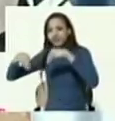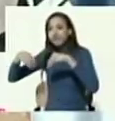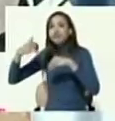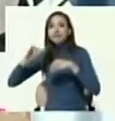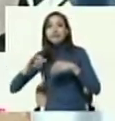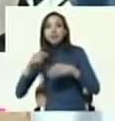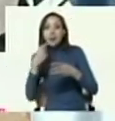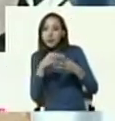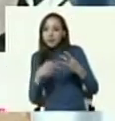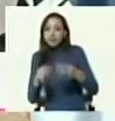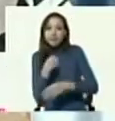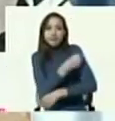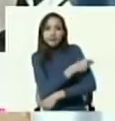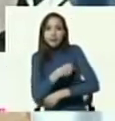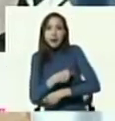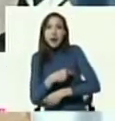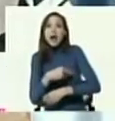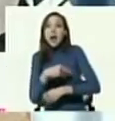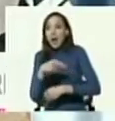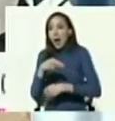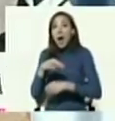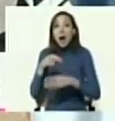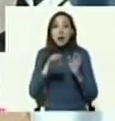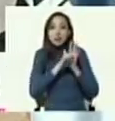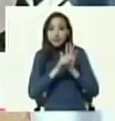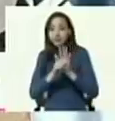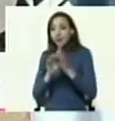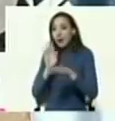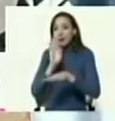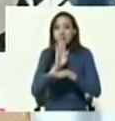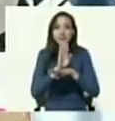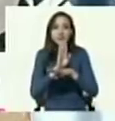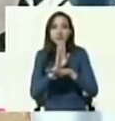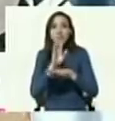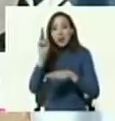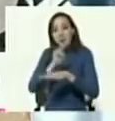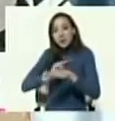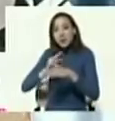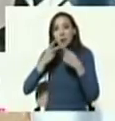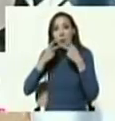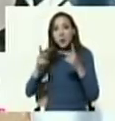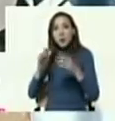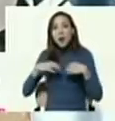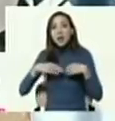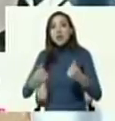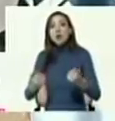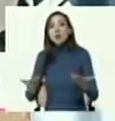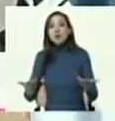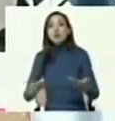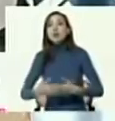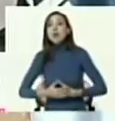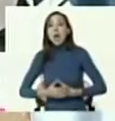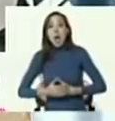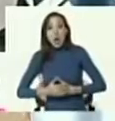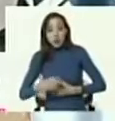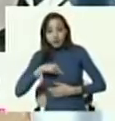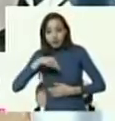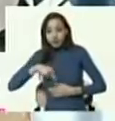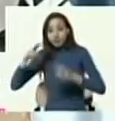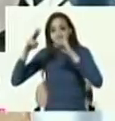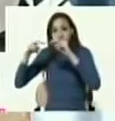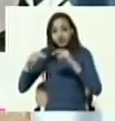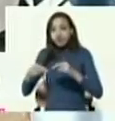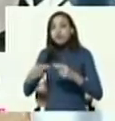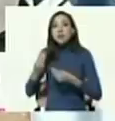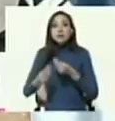con emblemas del Seguro Social y del Ministerio del Poder Popular para la Salud. La investigación llevó a que